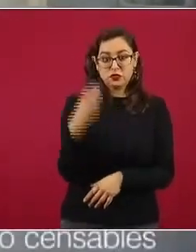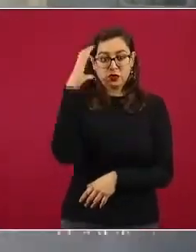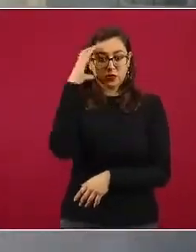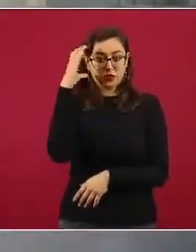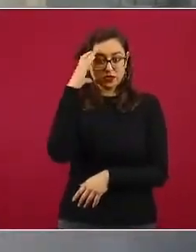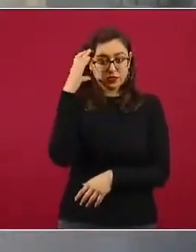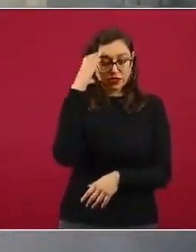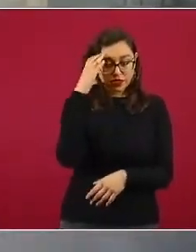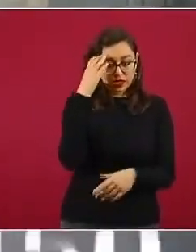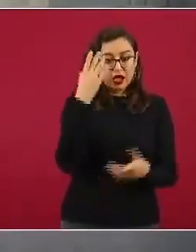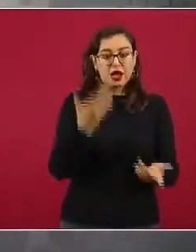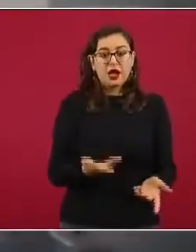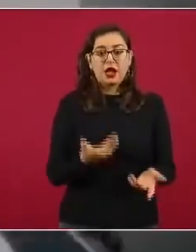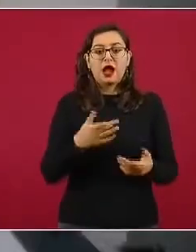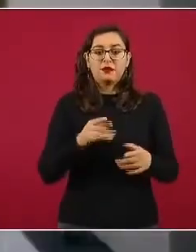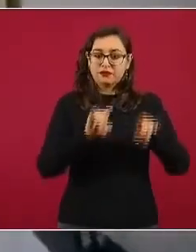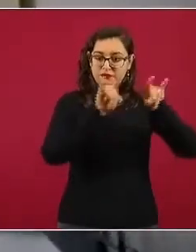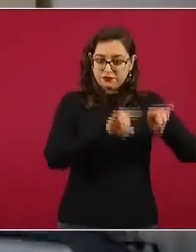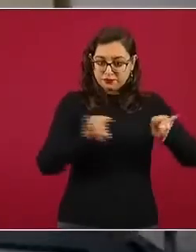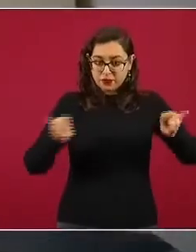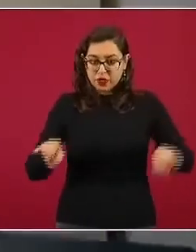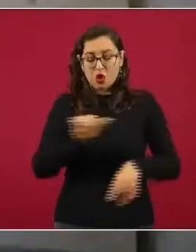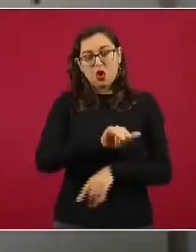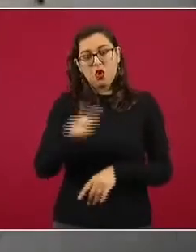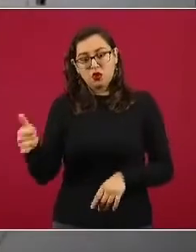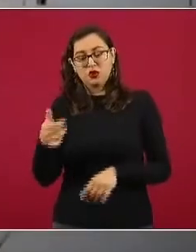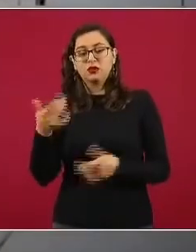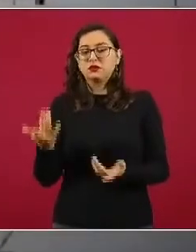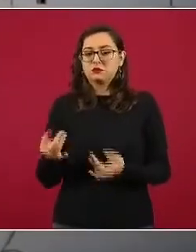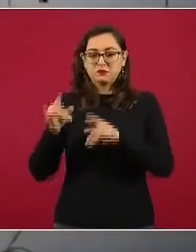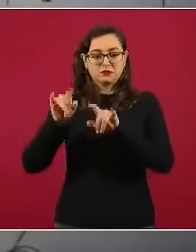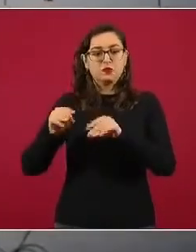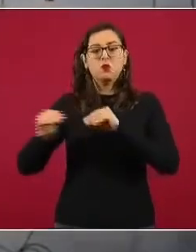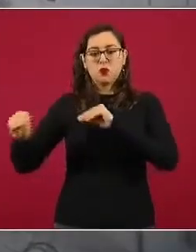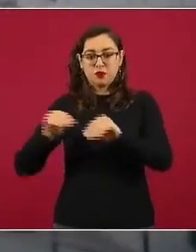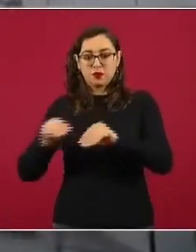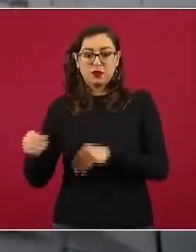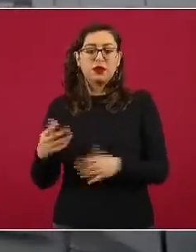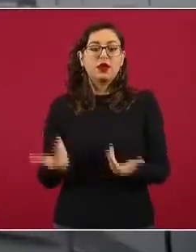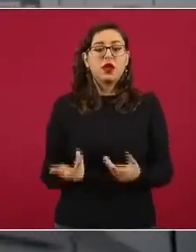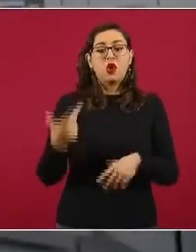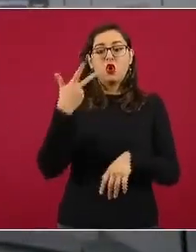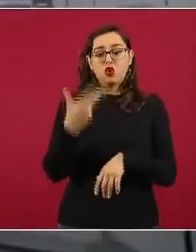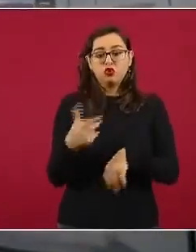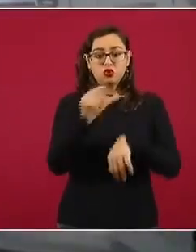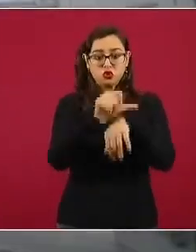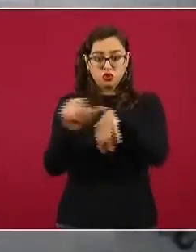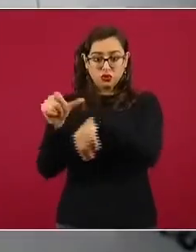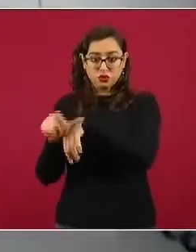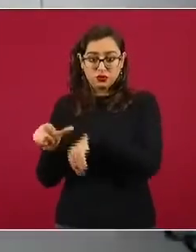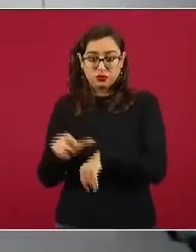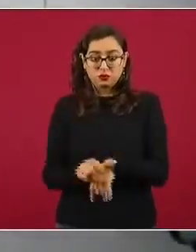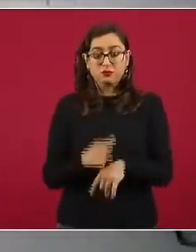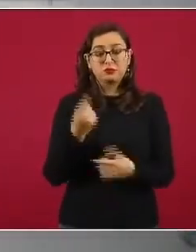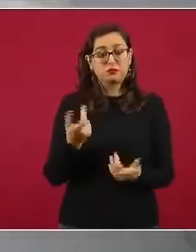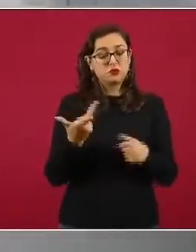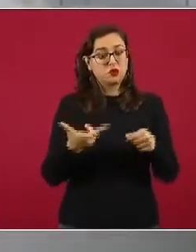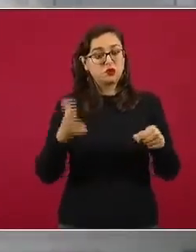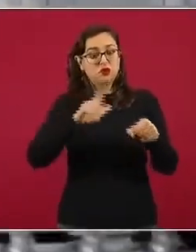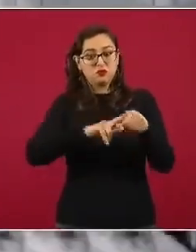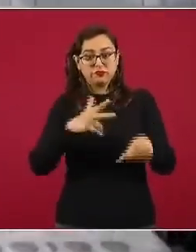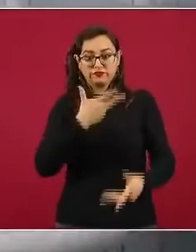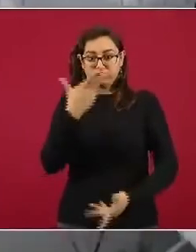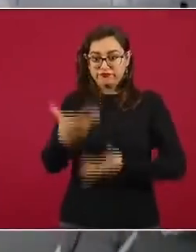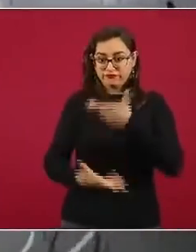no sensables, 35 consultorios y 8 quirófanos. Una obra al servicio del